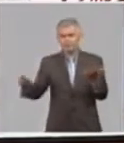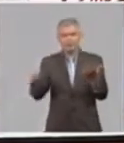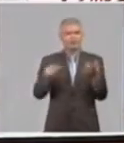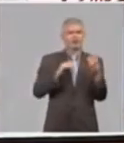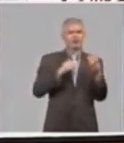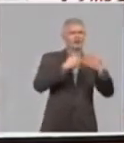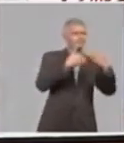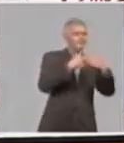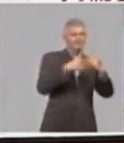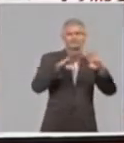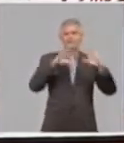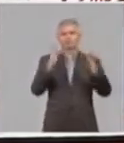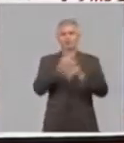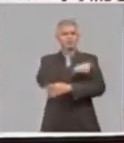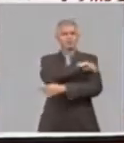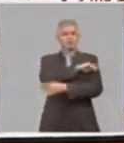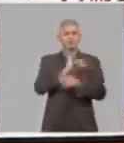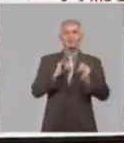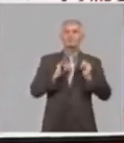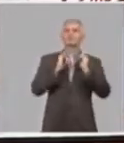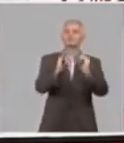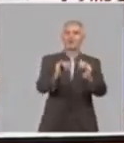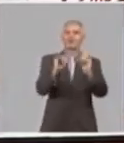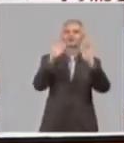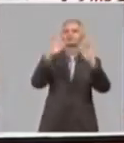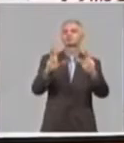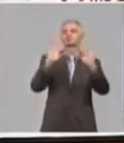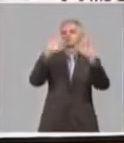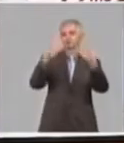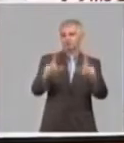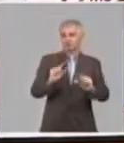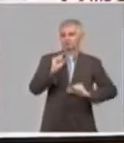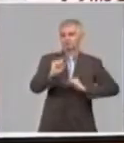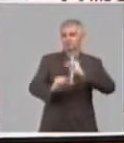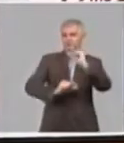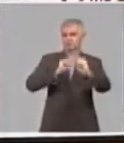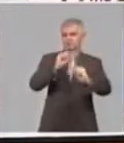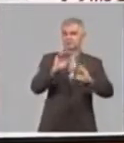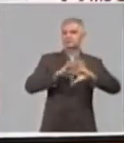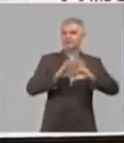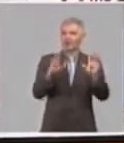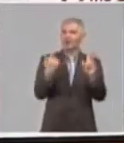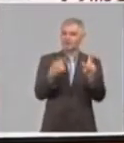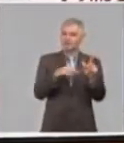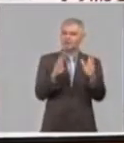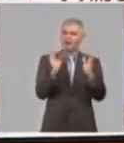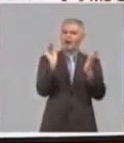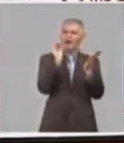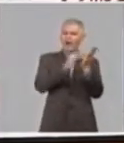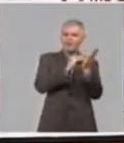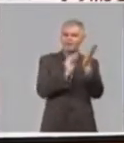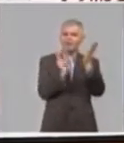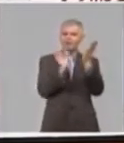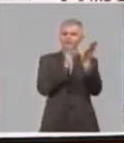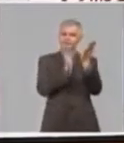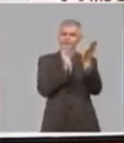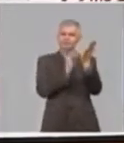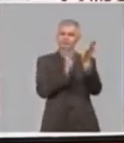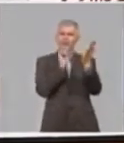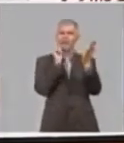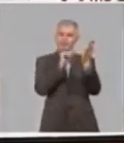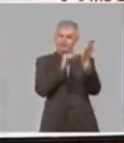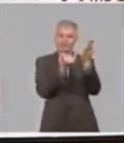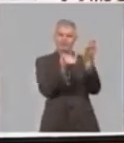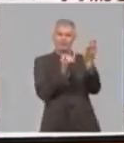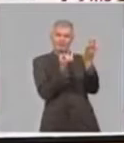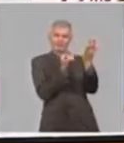informar acerca de los resultados que se van teniendo. Hay aplicaciones ya que se utilizan para la información del